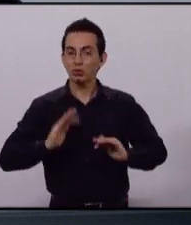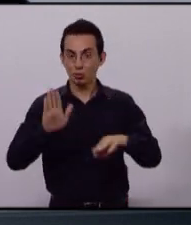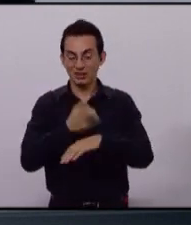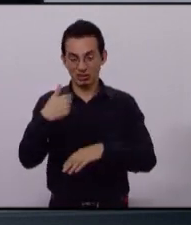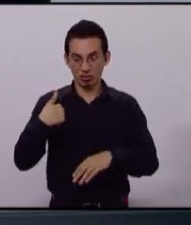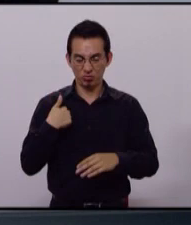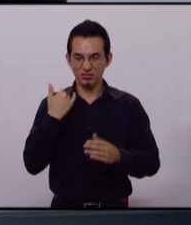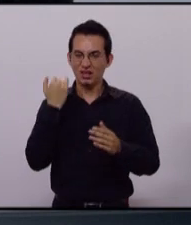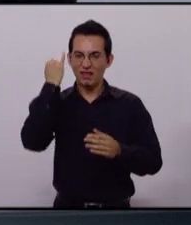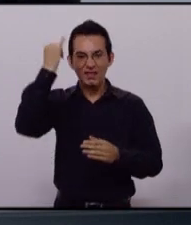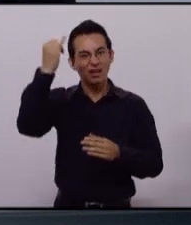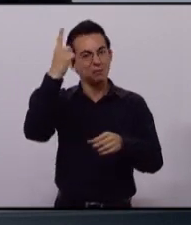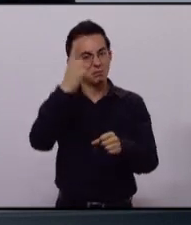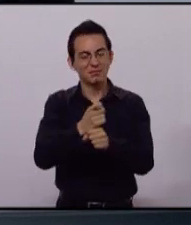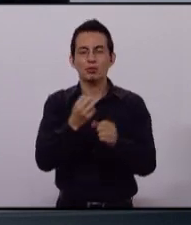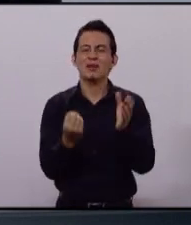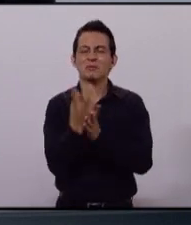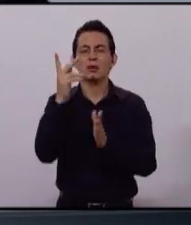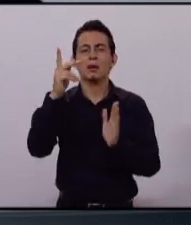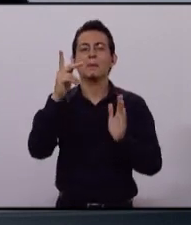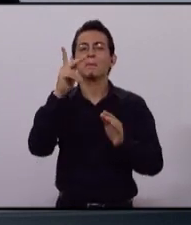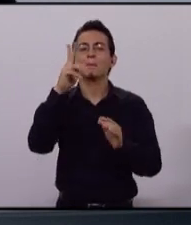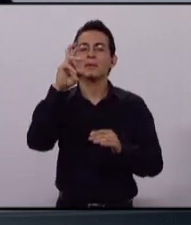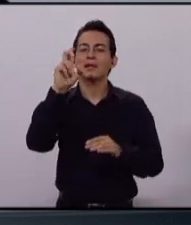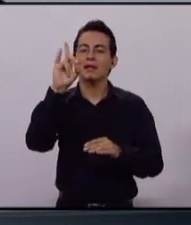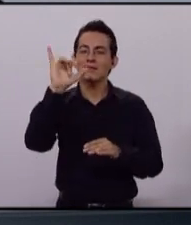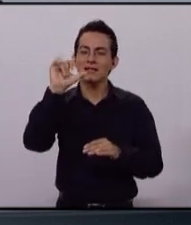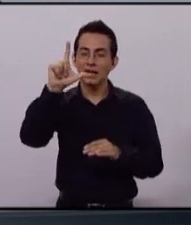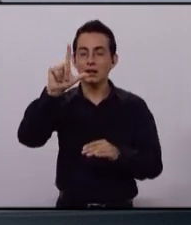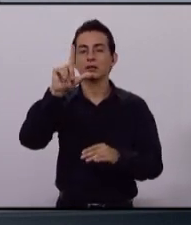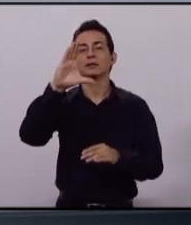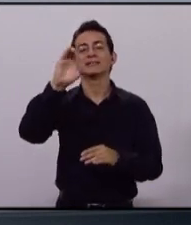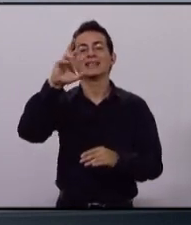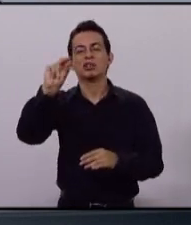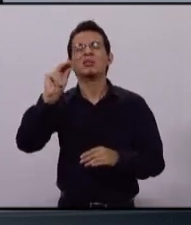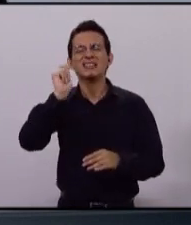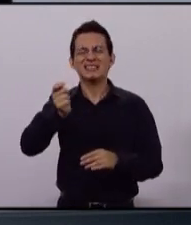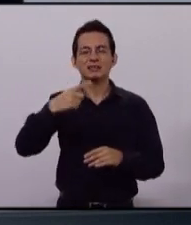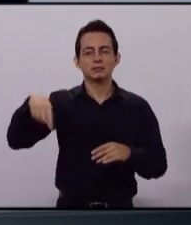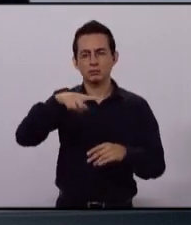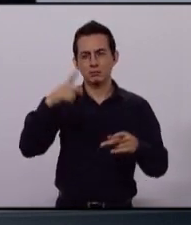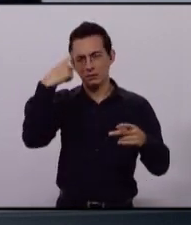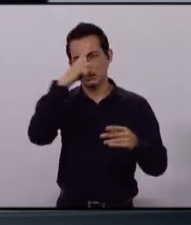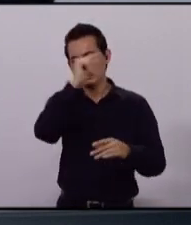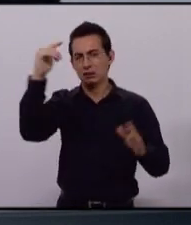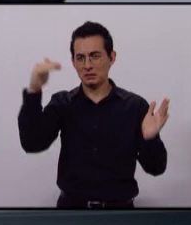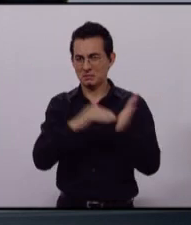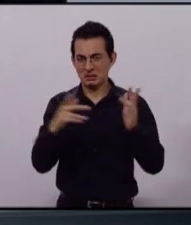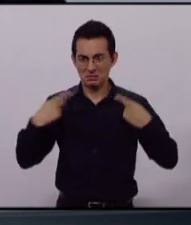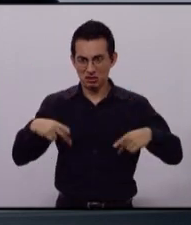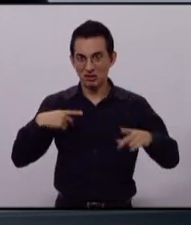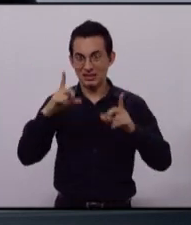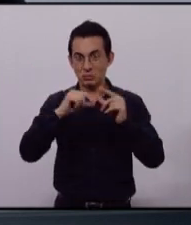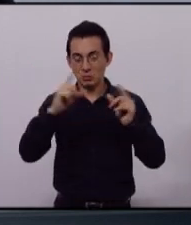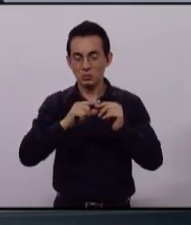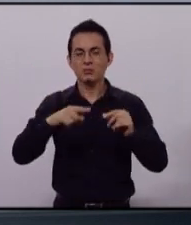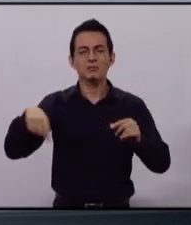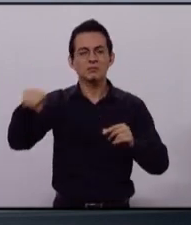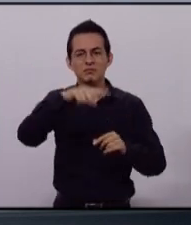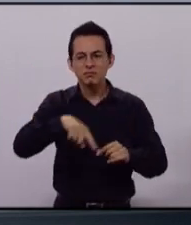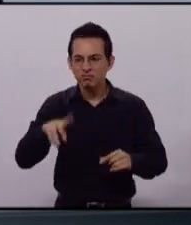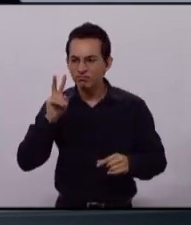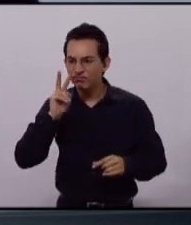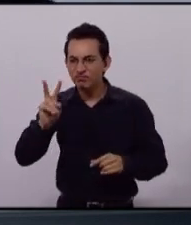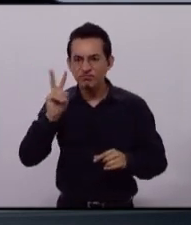gobierno será el programa Perdida al Cero, una iniciativa que será de beneficio para 100 mil zapopanos que están por debajo de la línea de